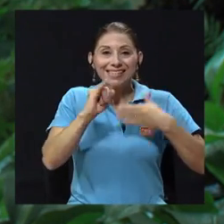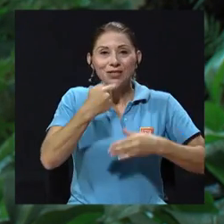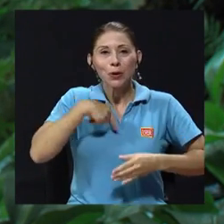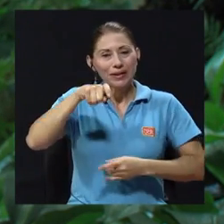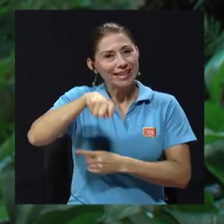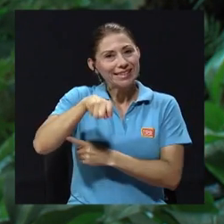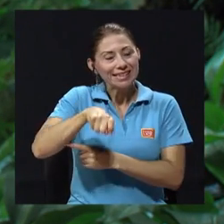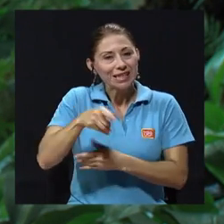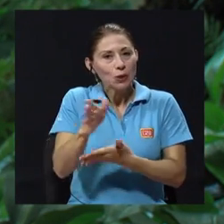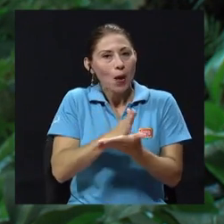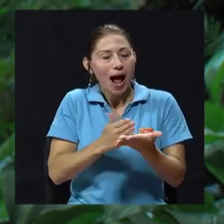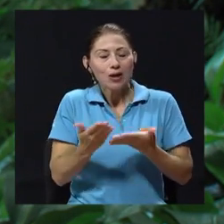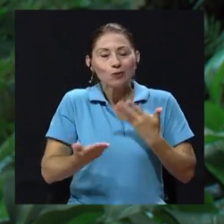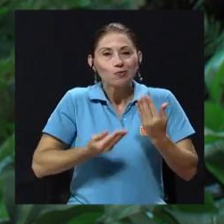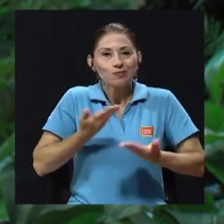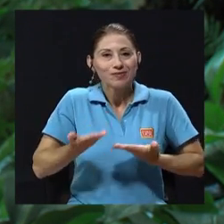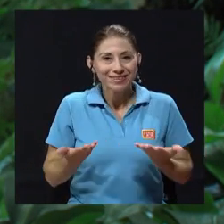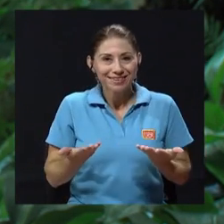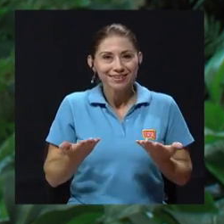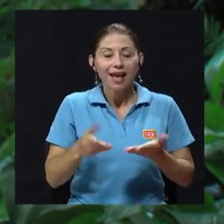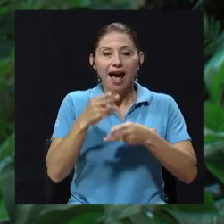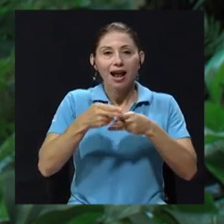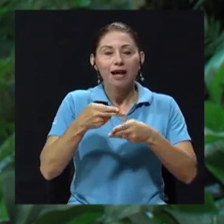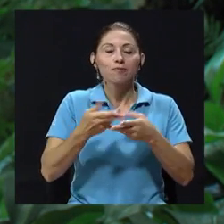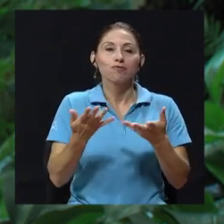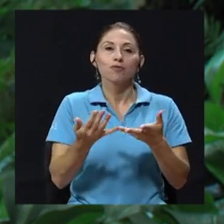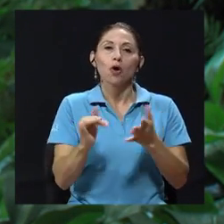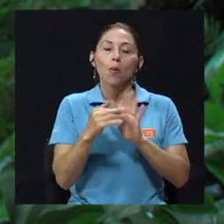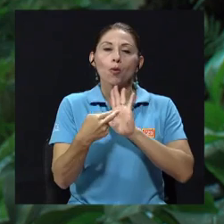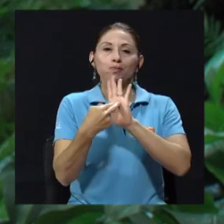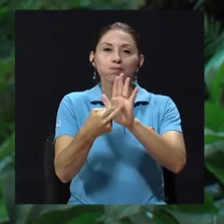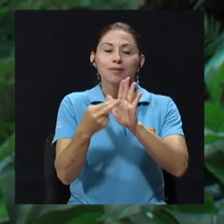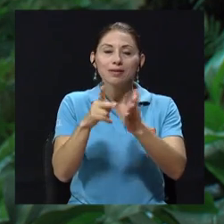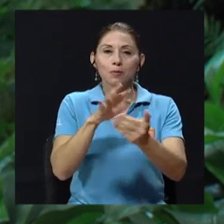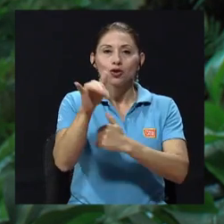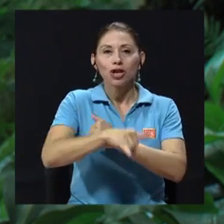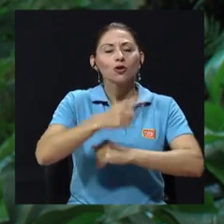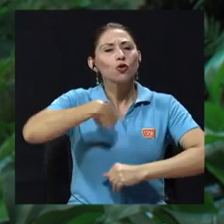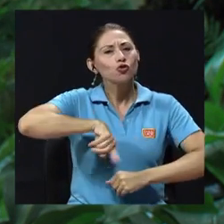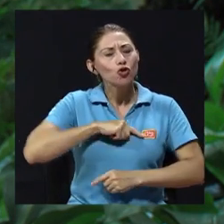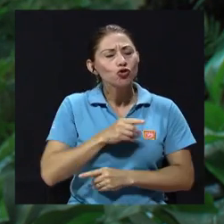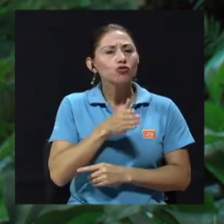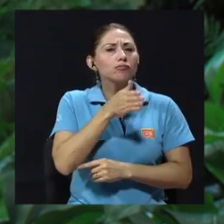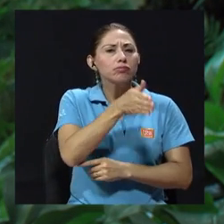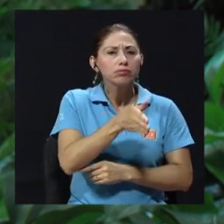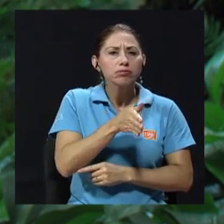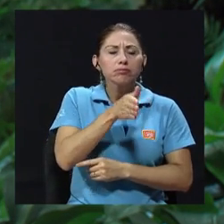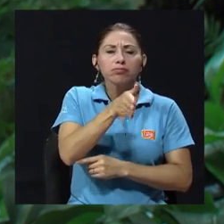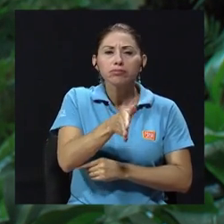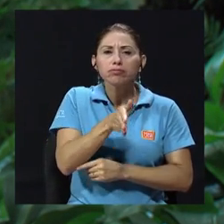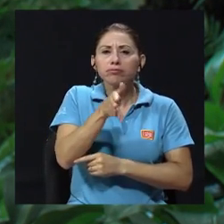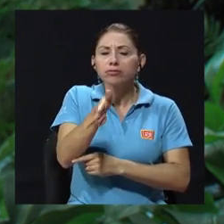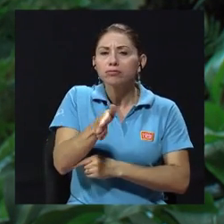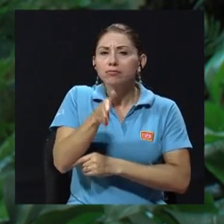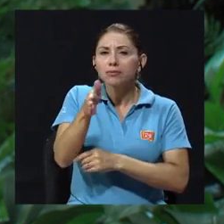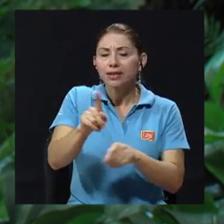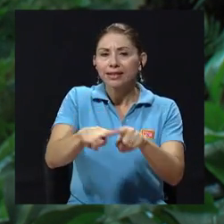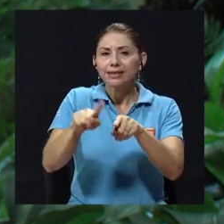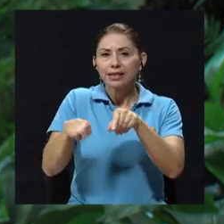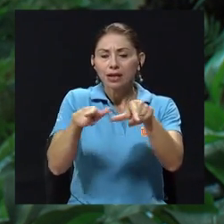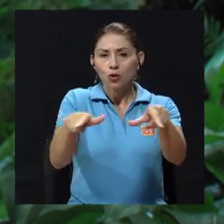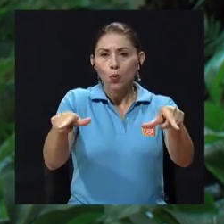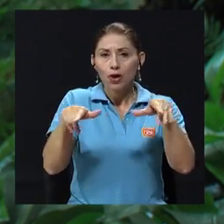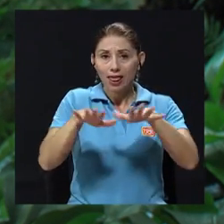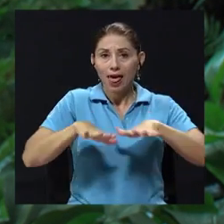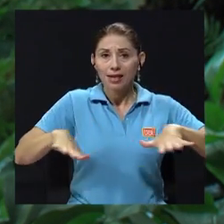A nombre de este proyecto, nosotros hemos ido visitando distintas comunidades, tanto